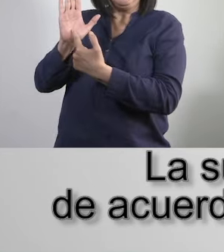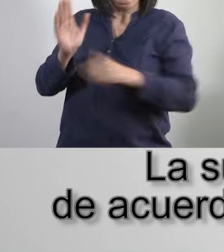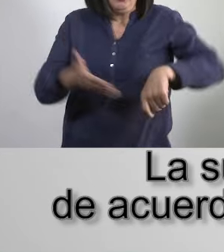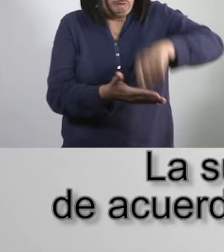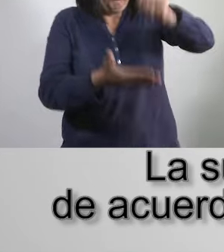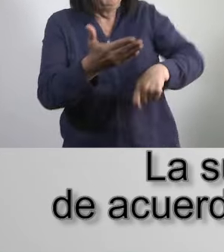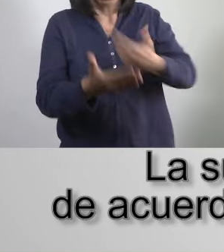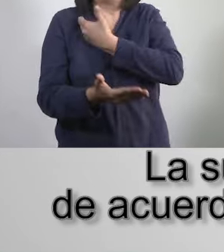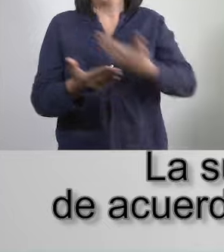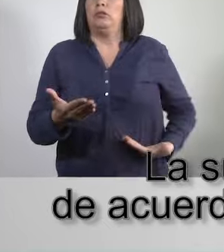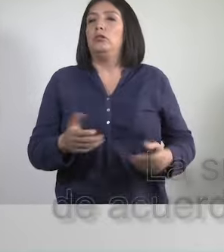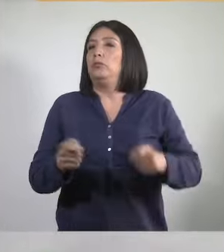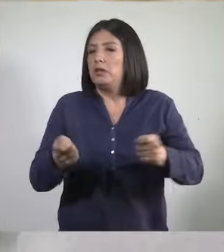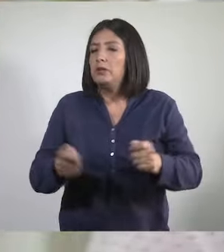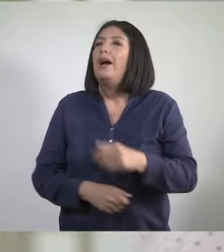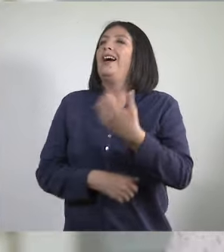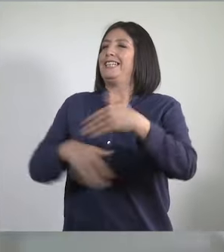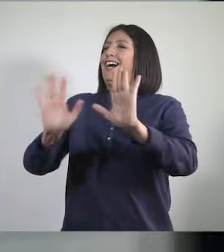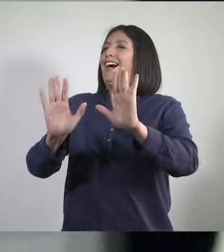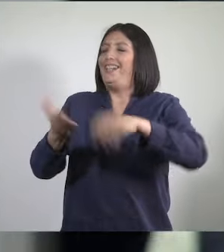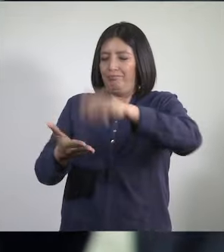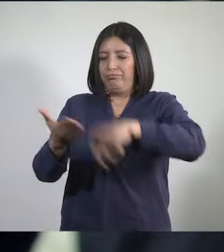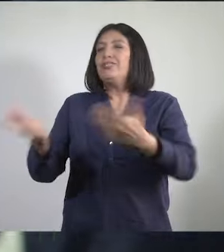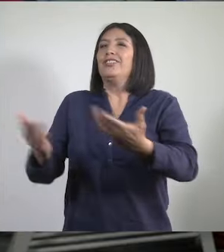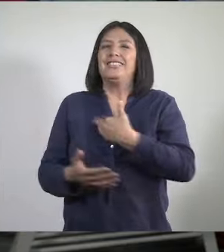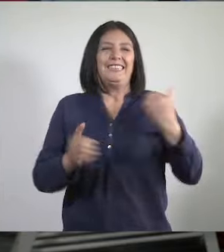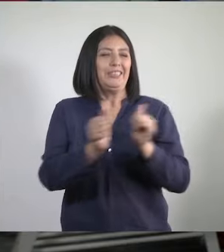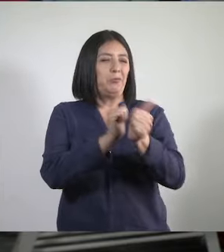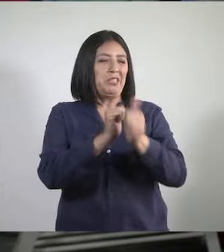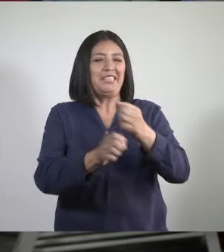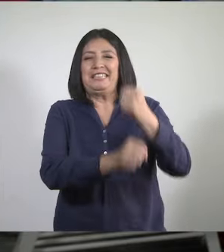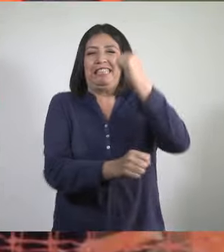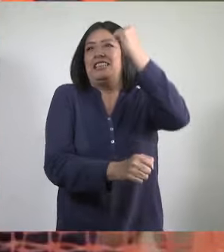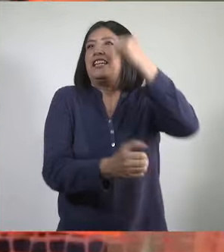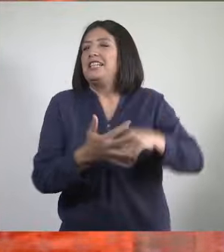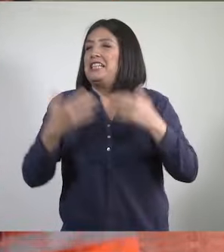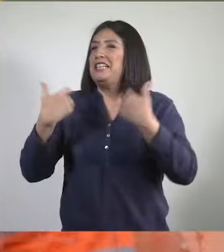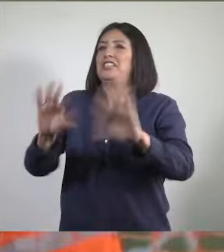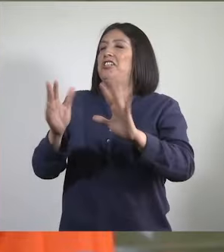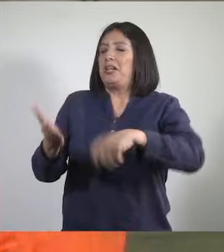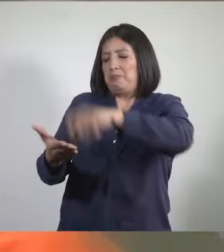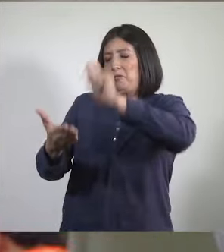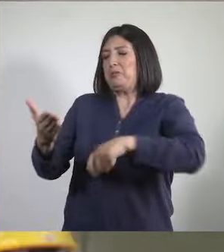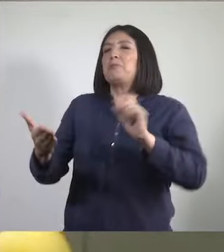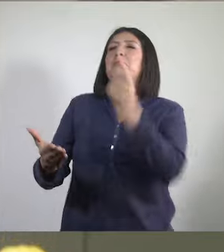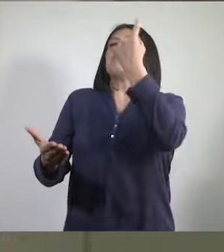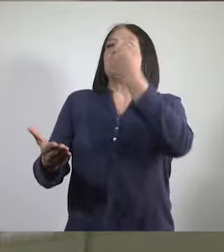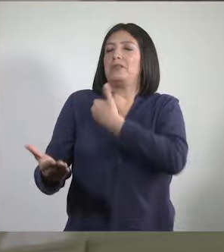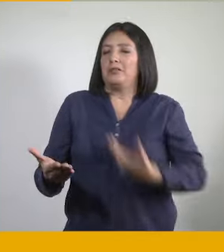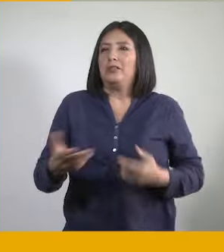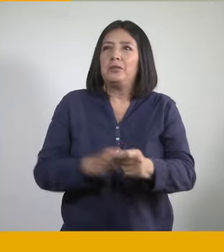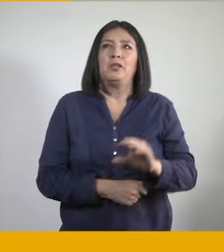Contrataciones del Estado. Contraté con el Estado. ¡Gané la licitación! Hice mi primer contrato con el